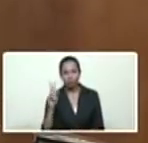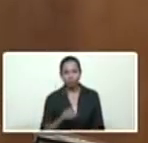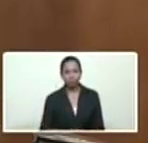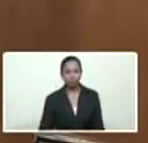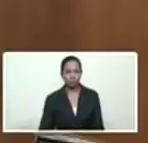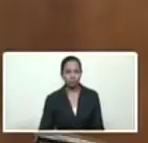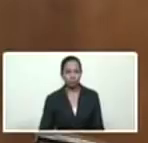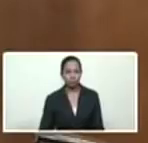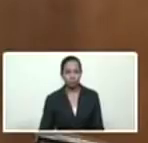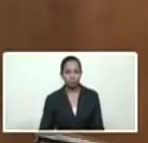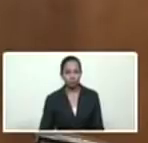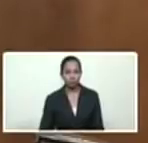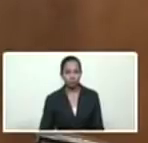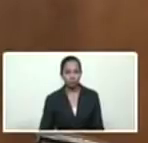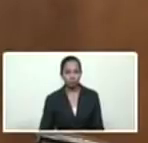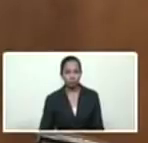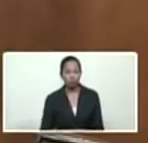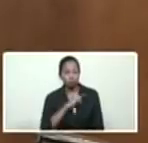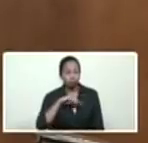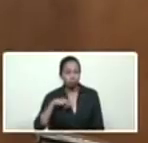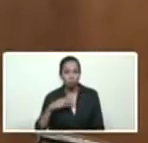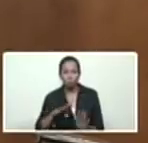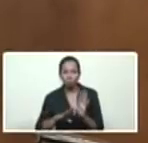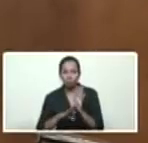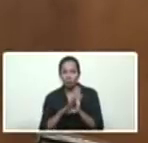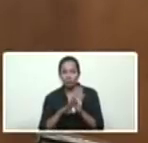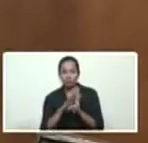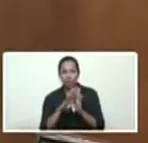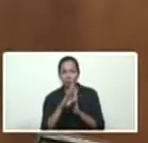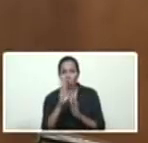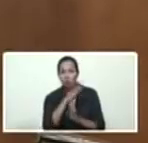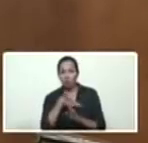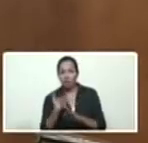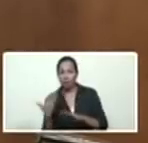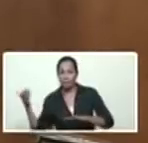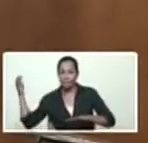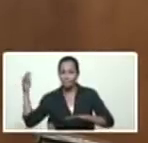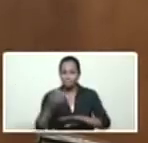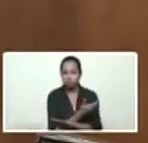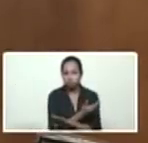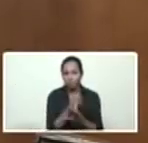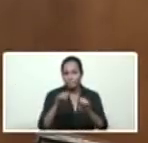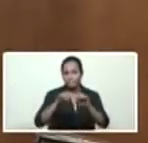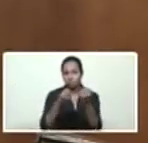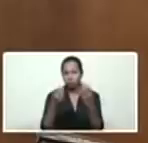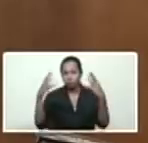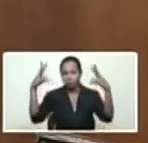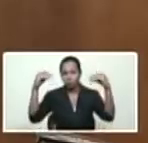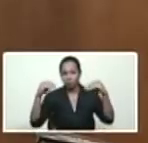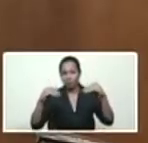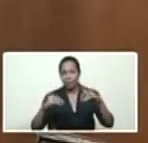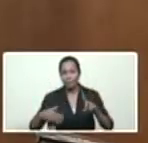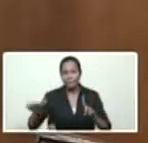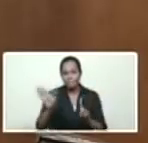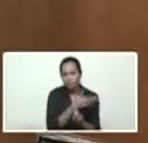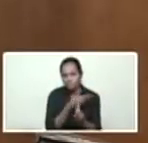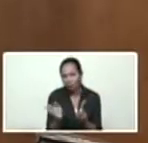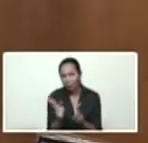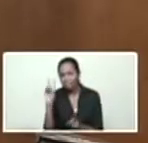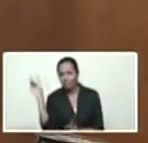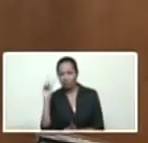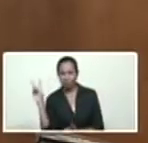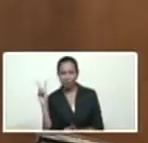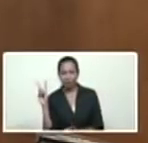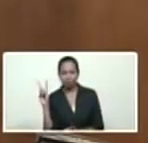Está en pleno desarrollo un golpe de estado eléctrico, un golpe contra el país que tiene como centro